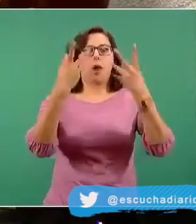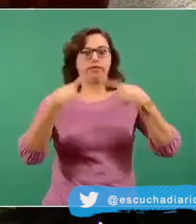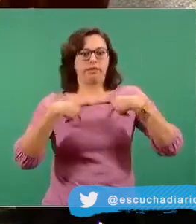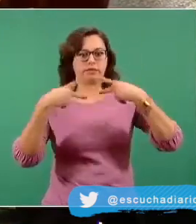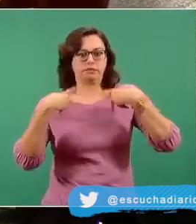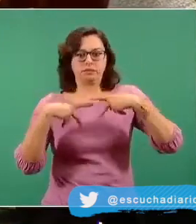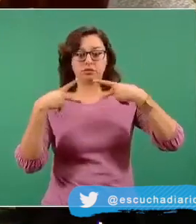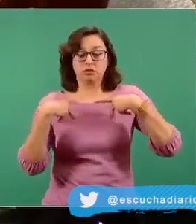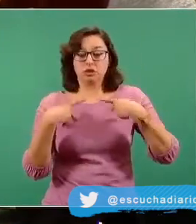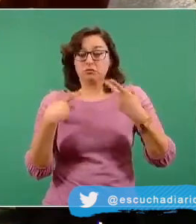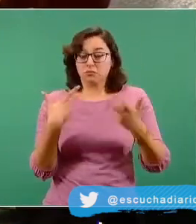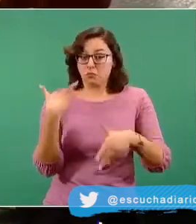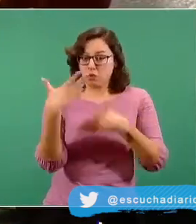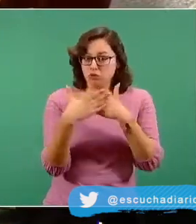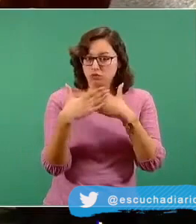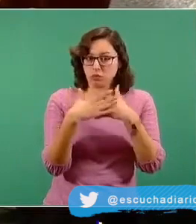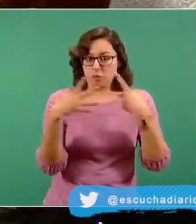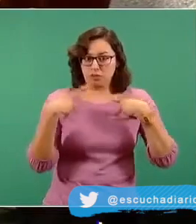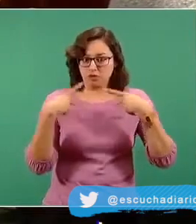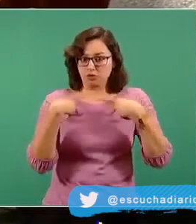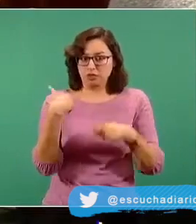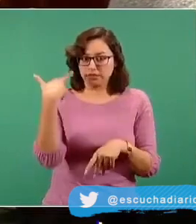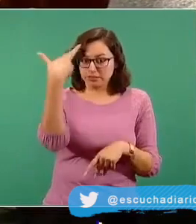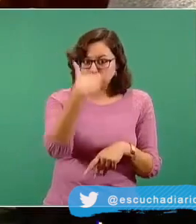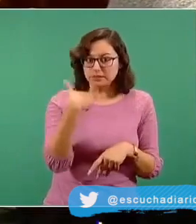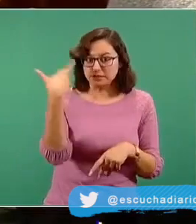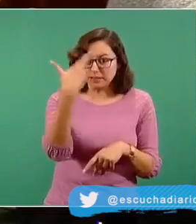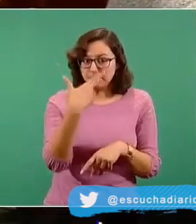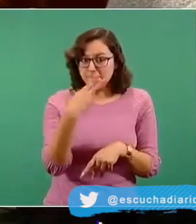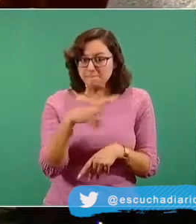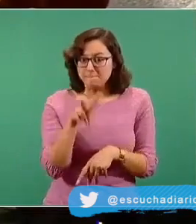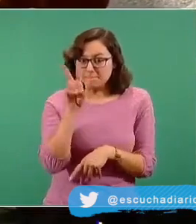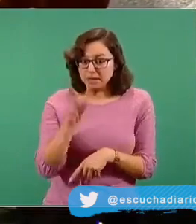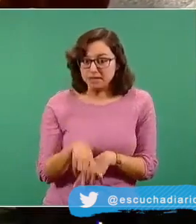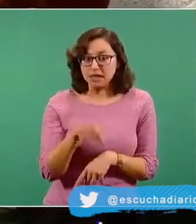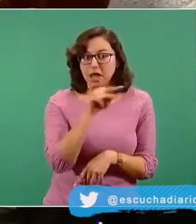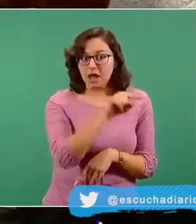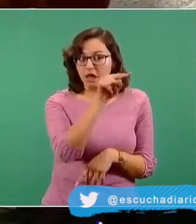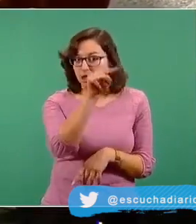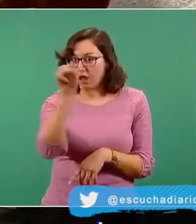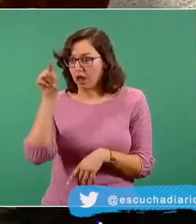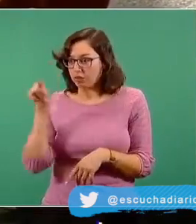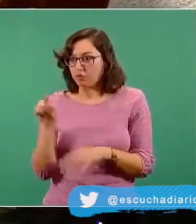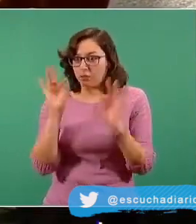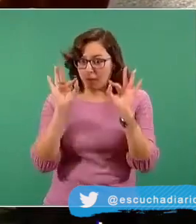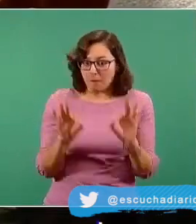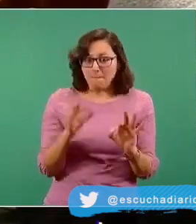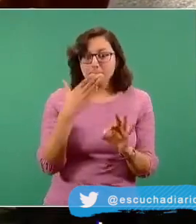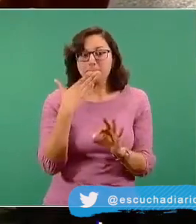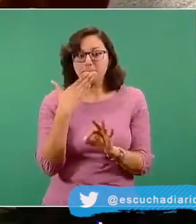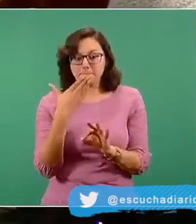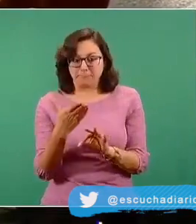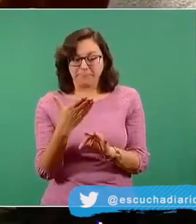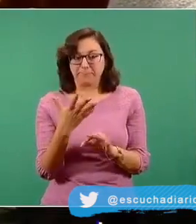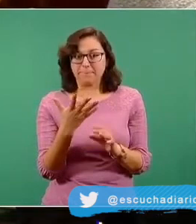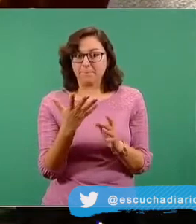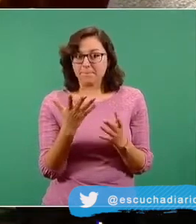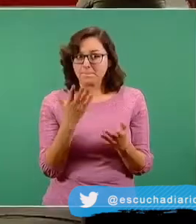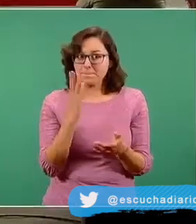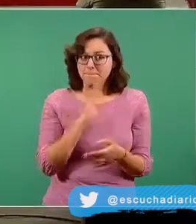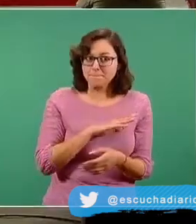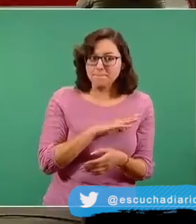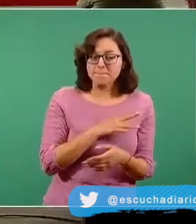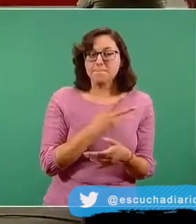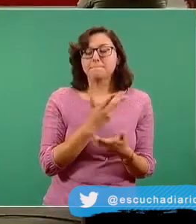una inmunización real. Y estos casos, aunque son aislados y no reflejan la situación que está en el